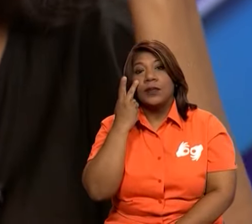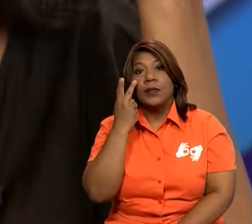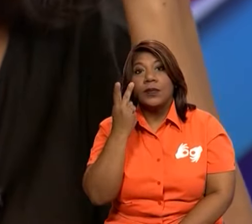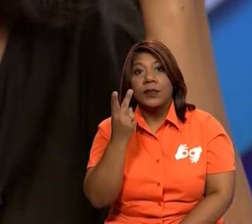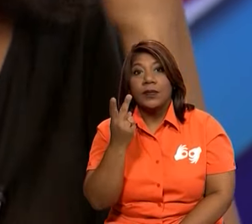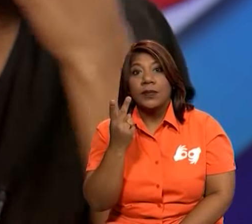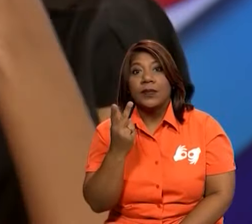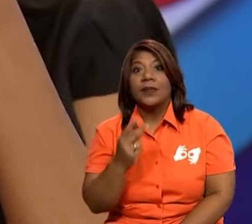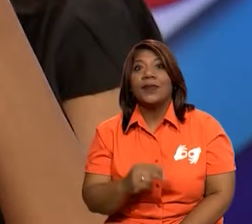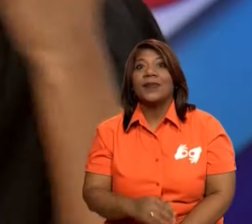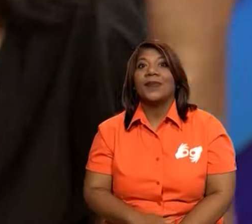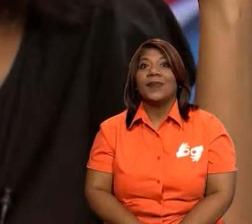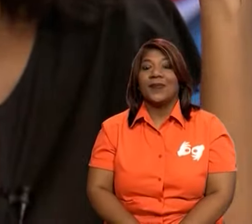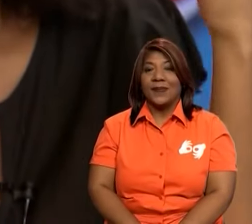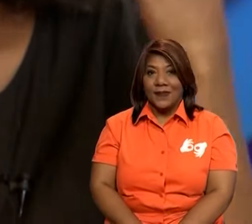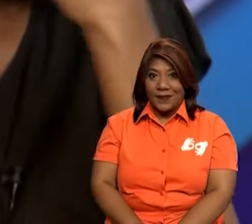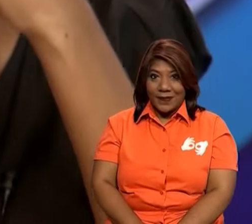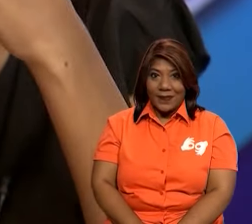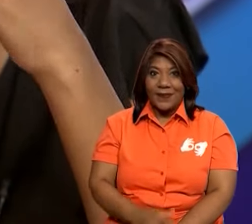Gracias.